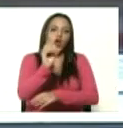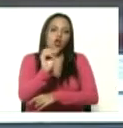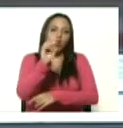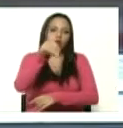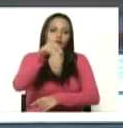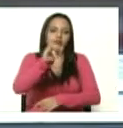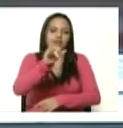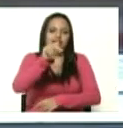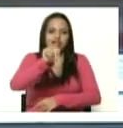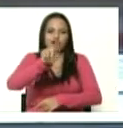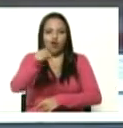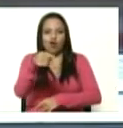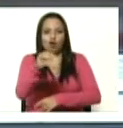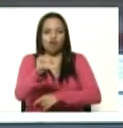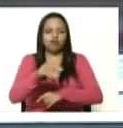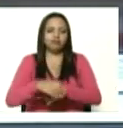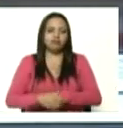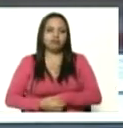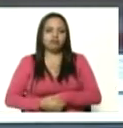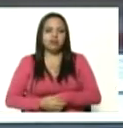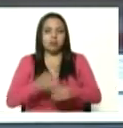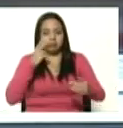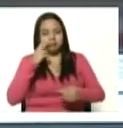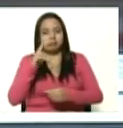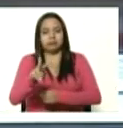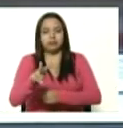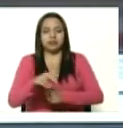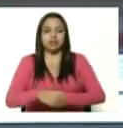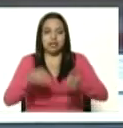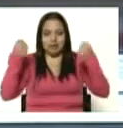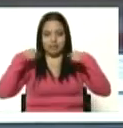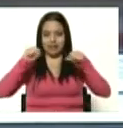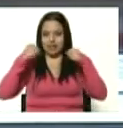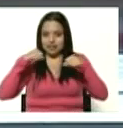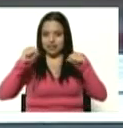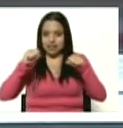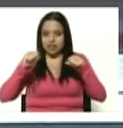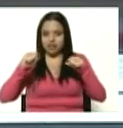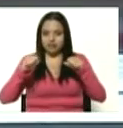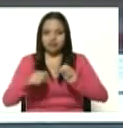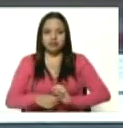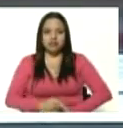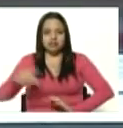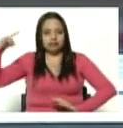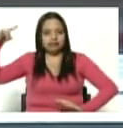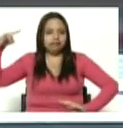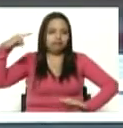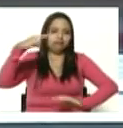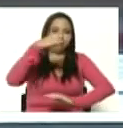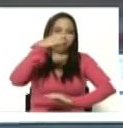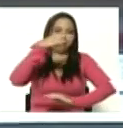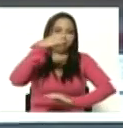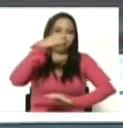Feo allá vamos a presenciar el ejercicio de la fuerza aérea de la